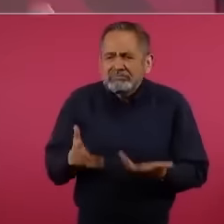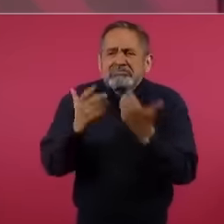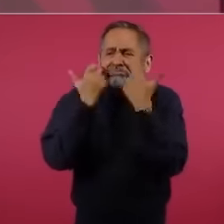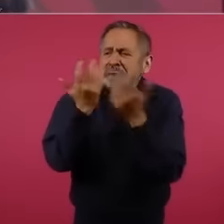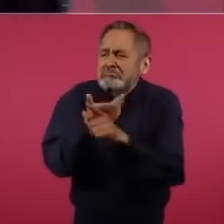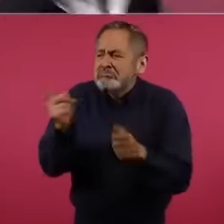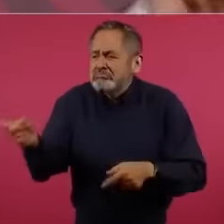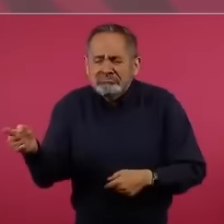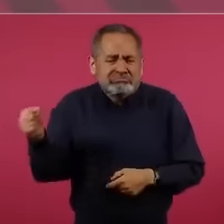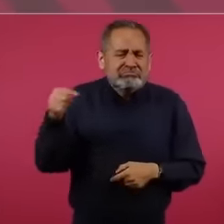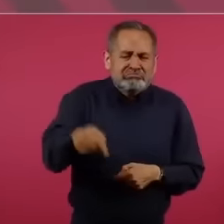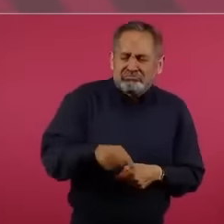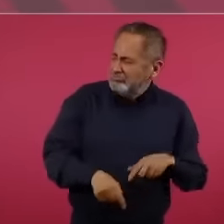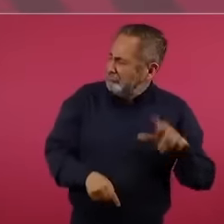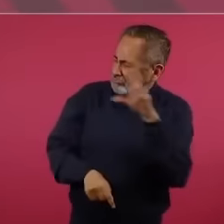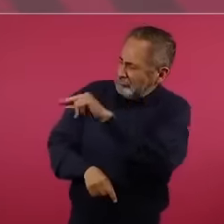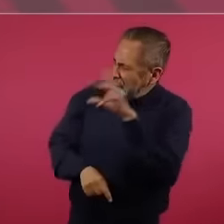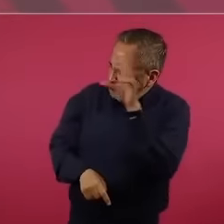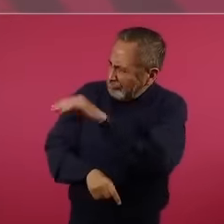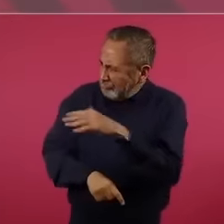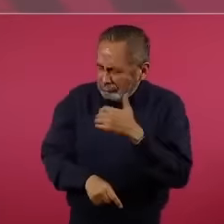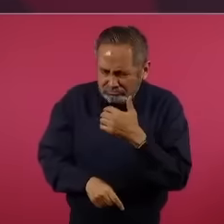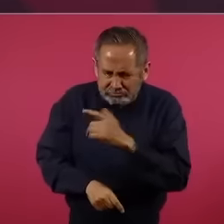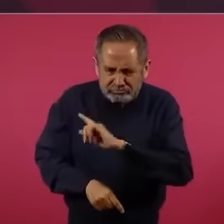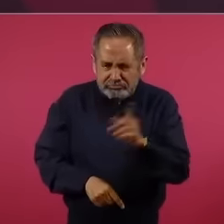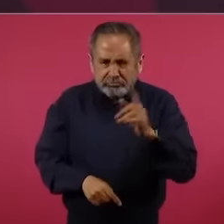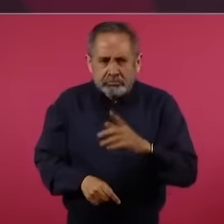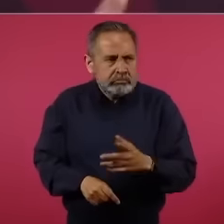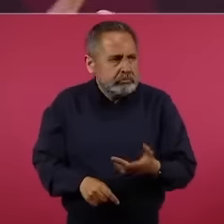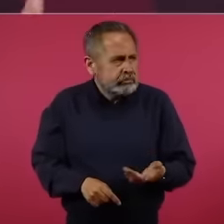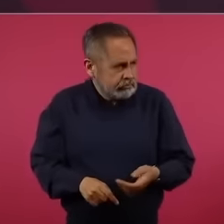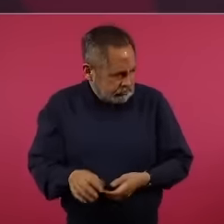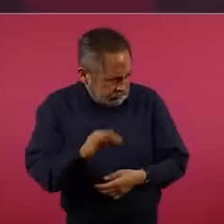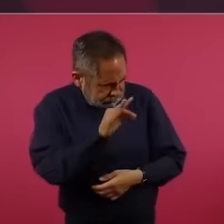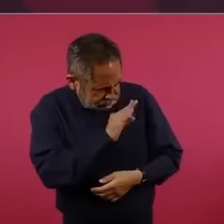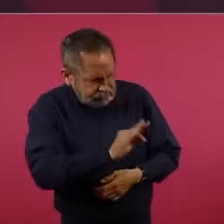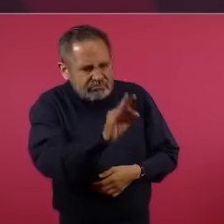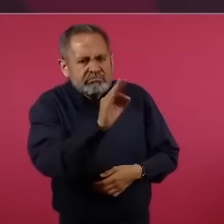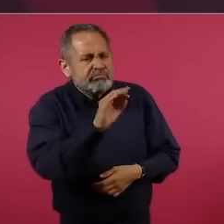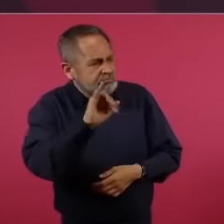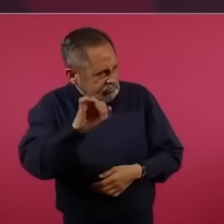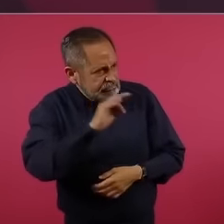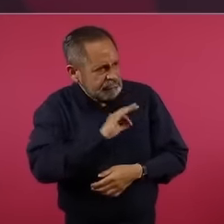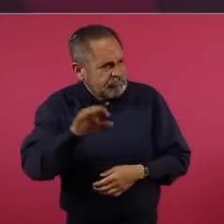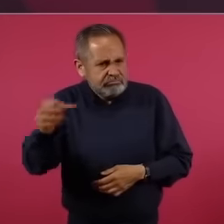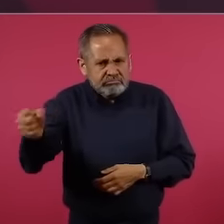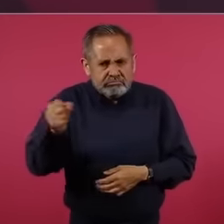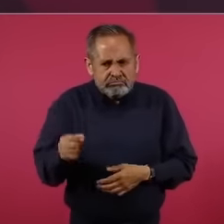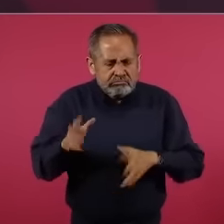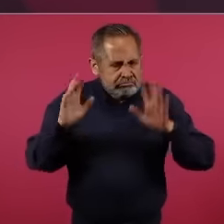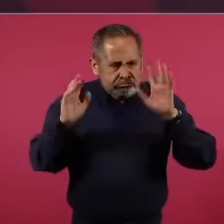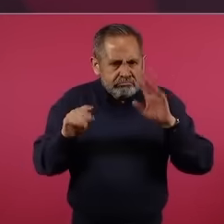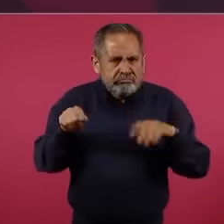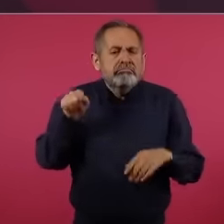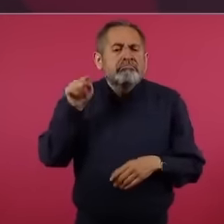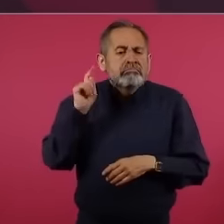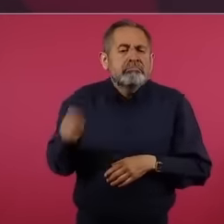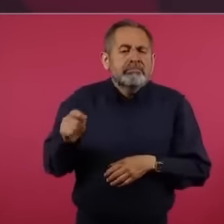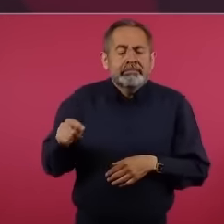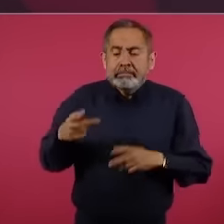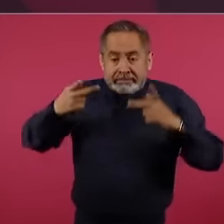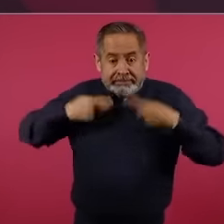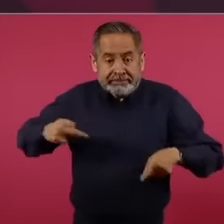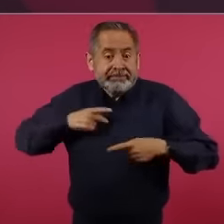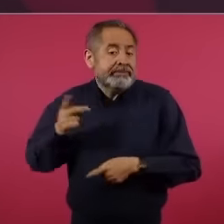puede ser legislador, pues ¿cómo no? Si el legislador debe de